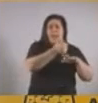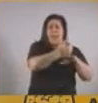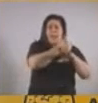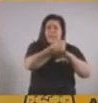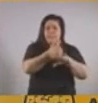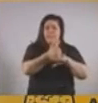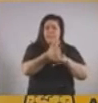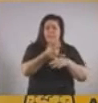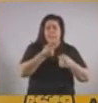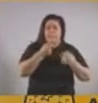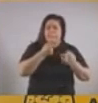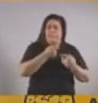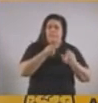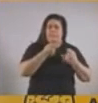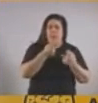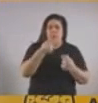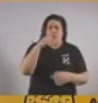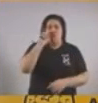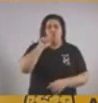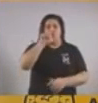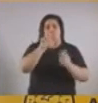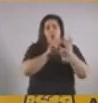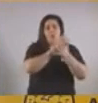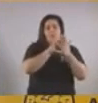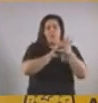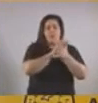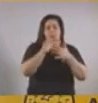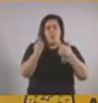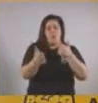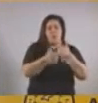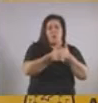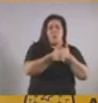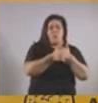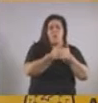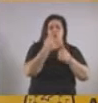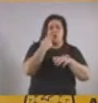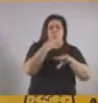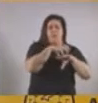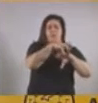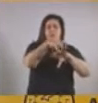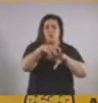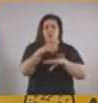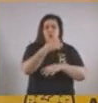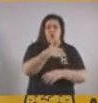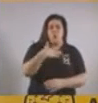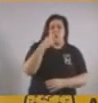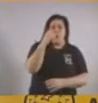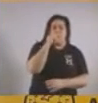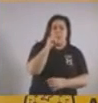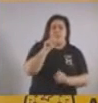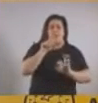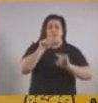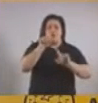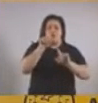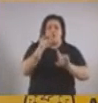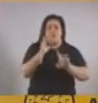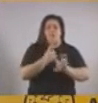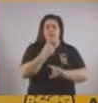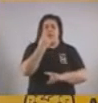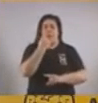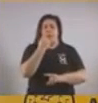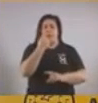La logramos coordinando el esfuerzo con instituciones de padres, de docentes, de directivos, con